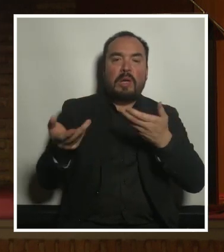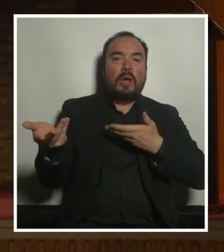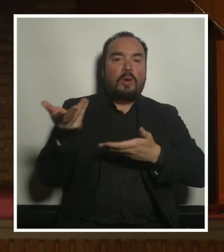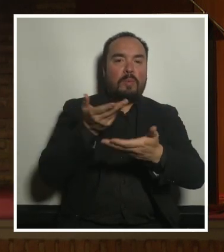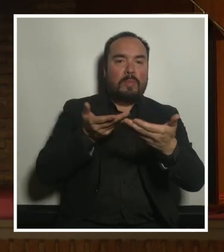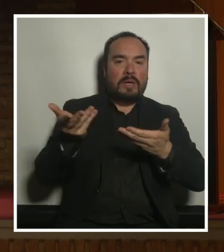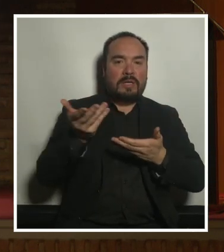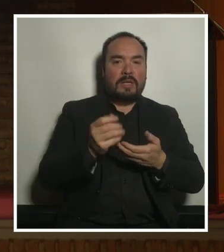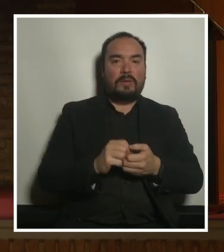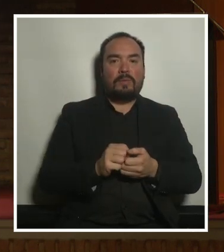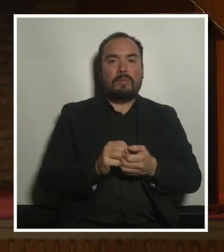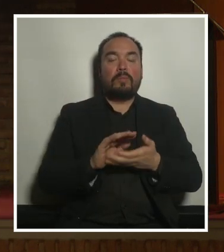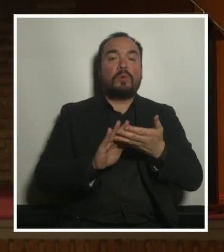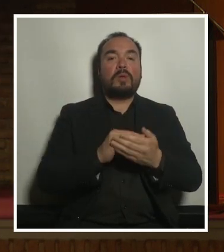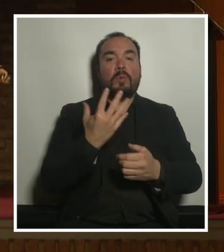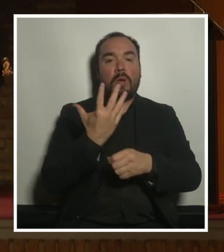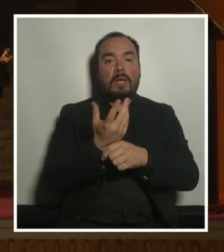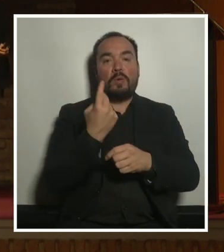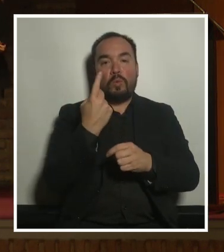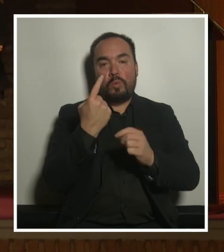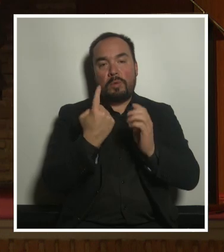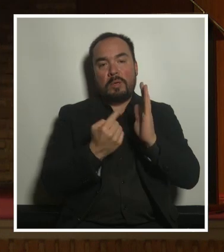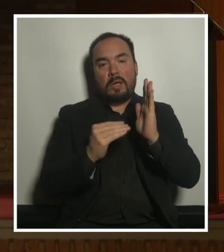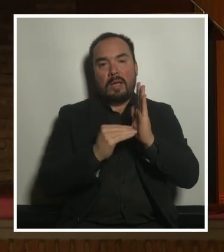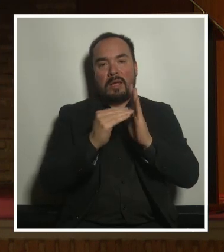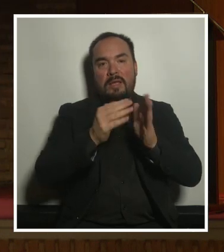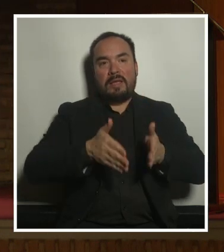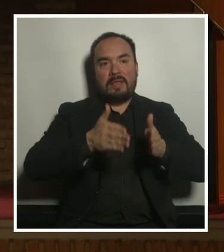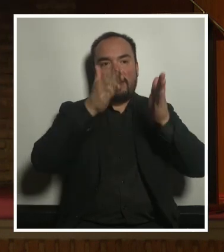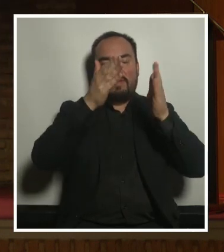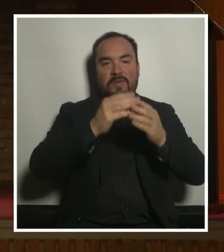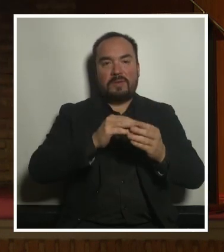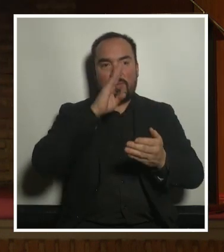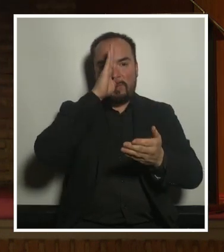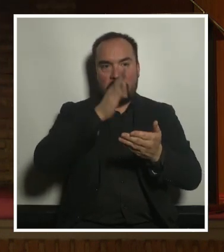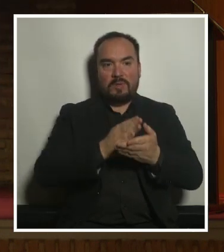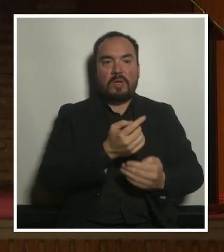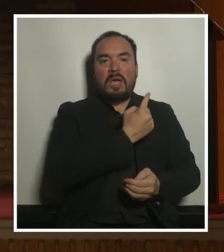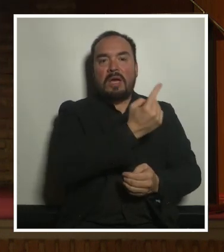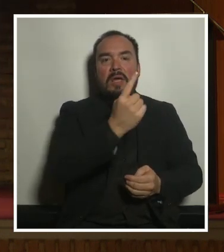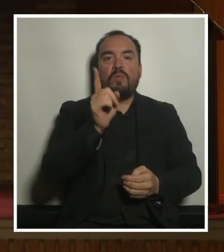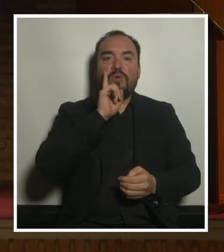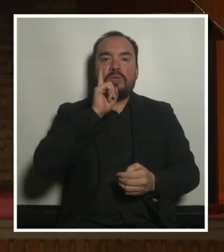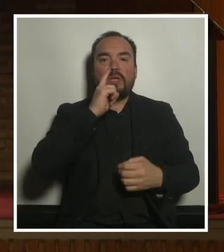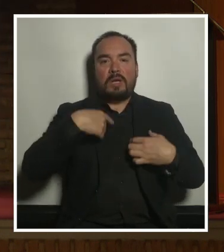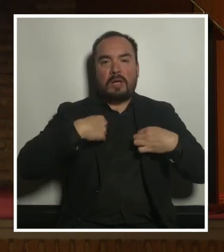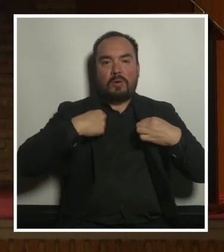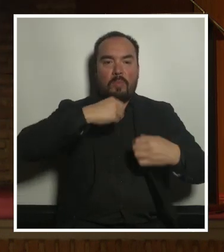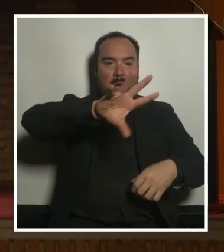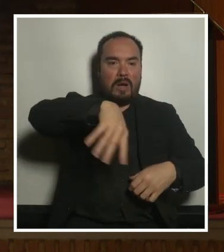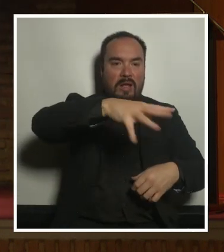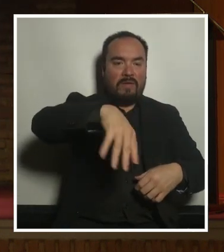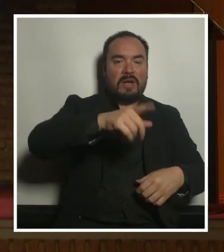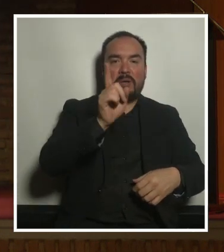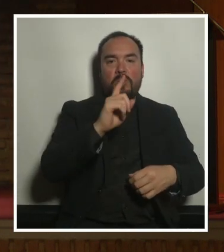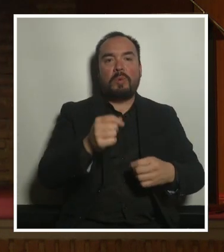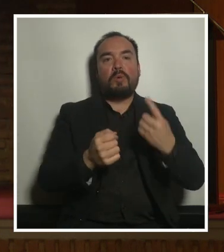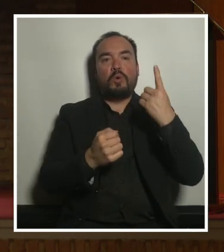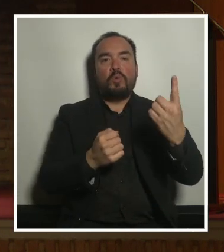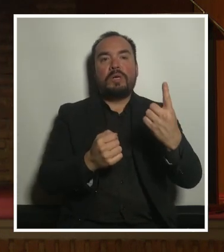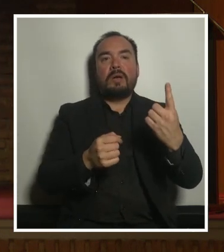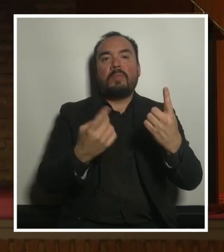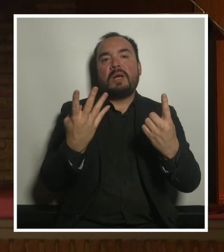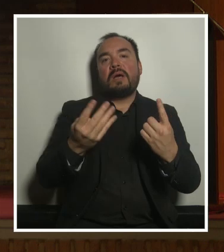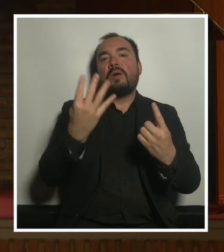ejemplo cuando en un edificio decidimos que no va a tener cada una una lavadora sino que vamos a tener un cuarto de lavadoras compartidas